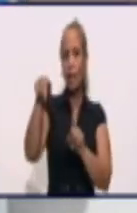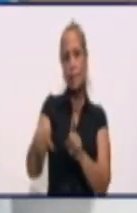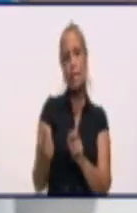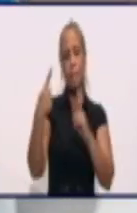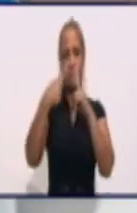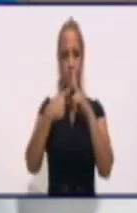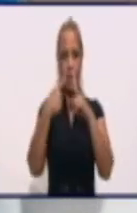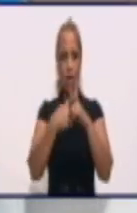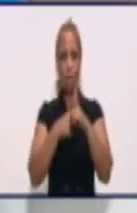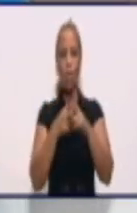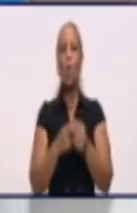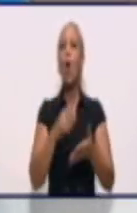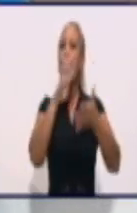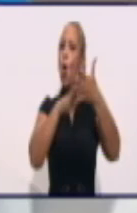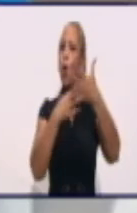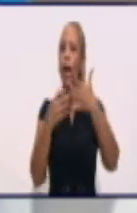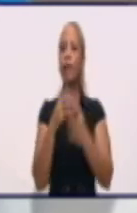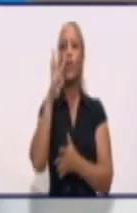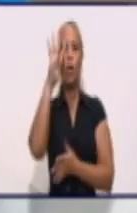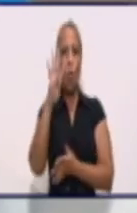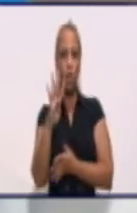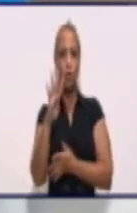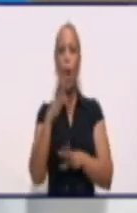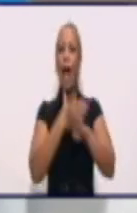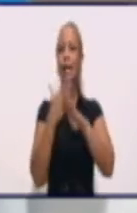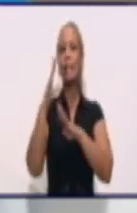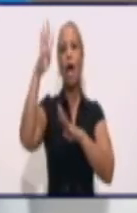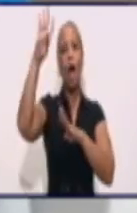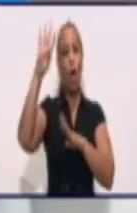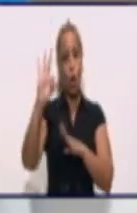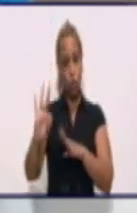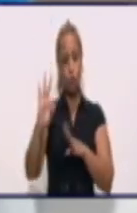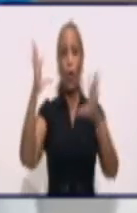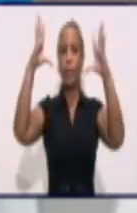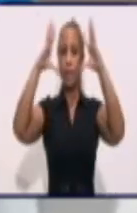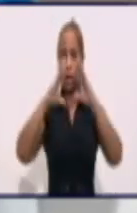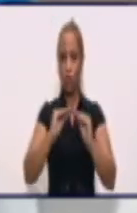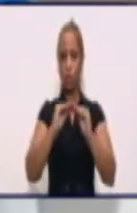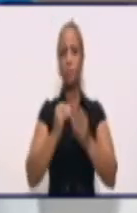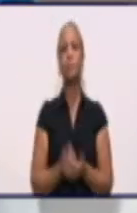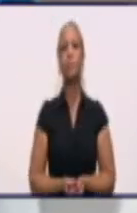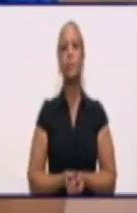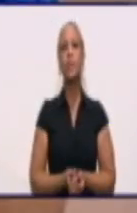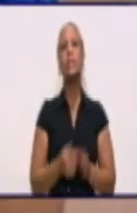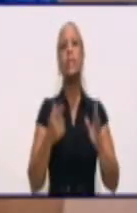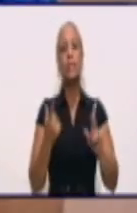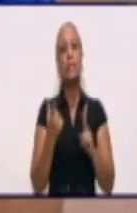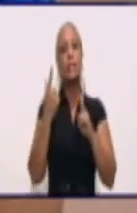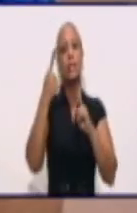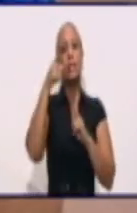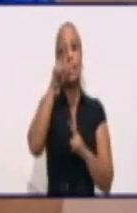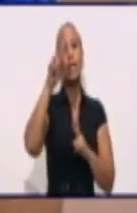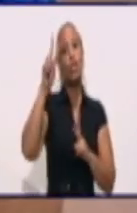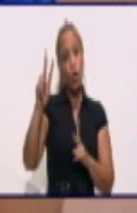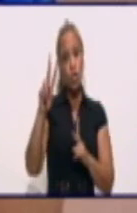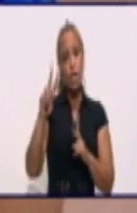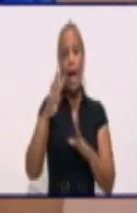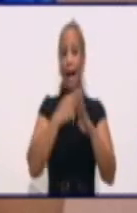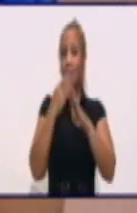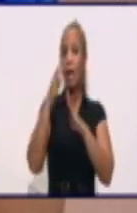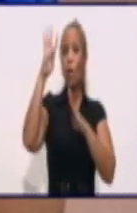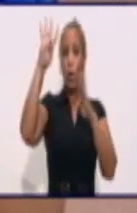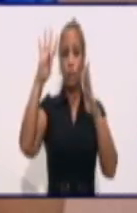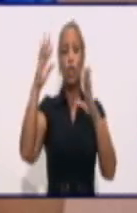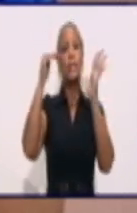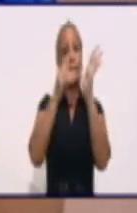de 4 a 8 de la noche. O sea, de 12 a 4 de la tarde. De 4 a 8 de la noche sería